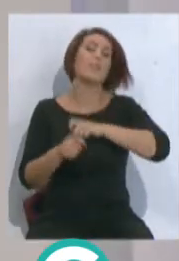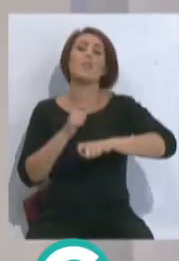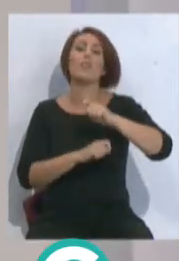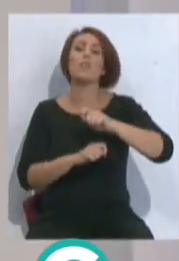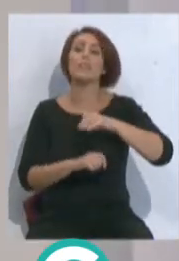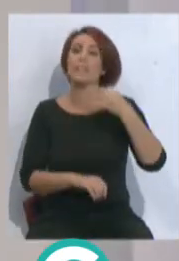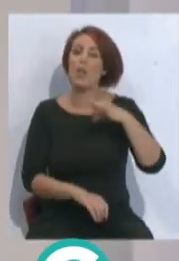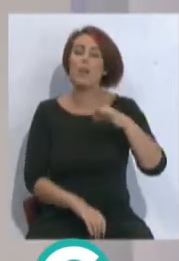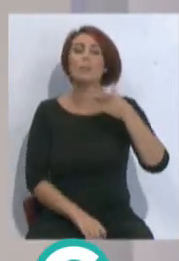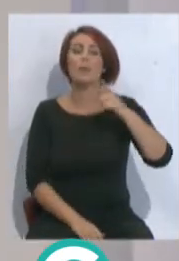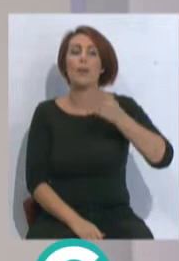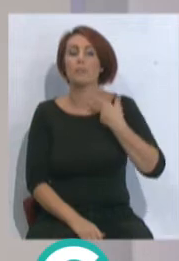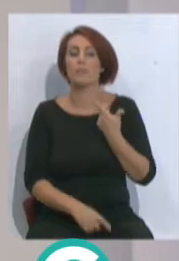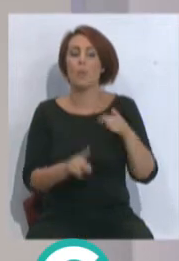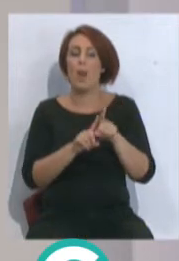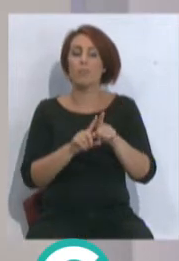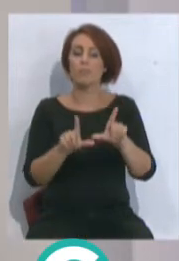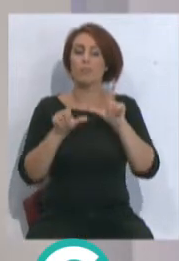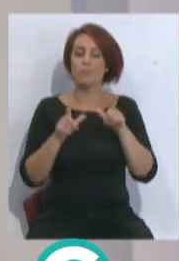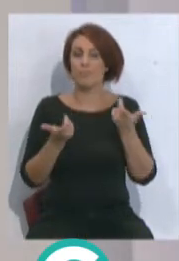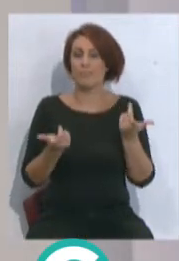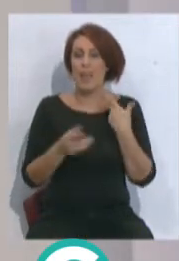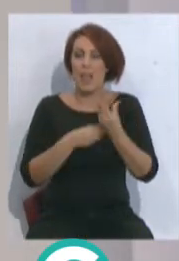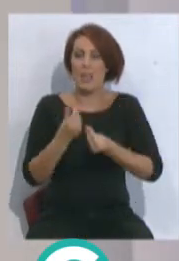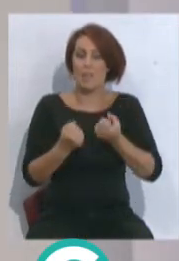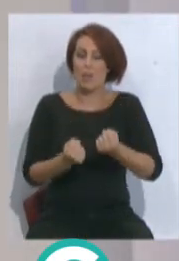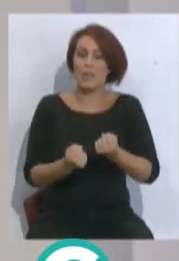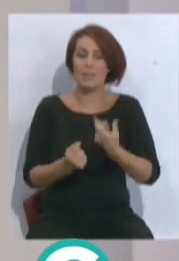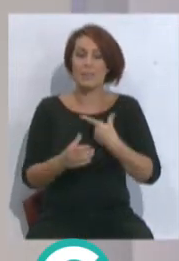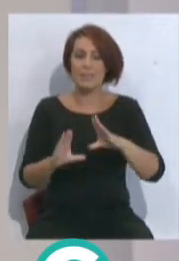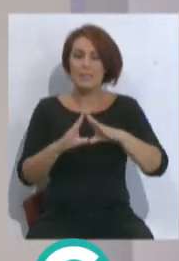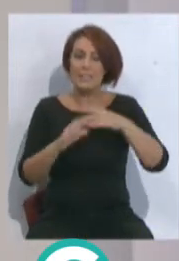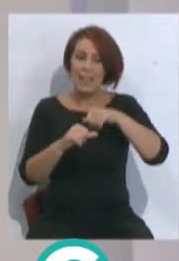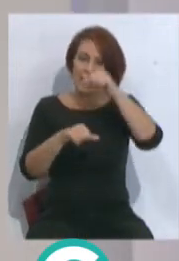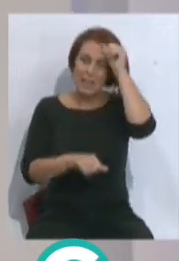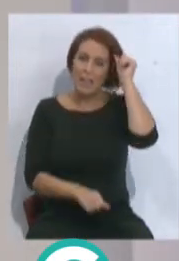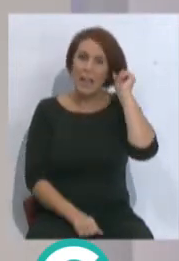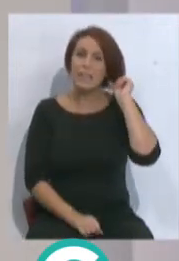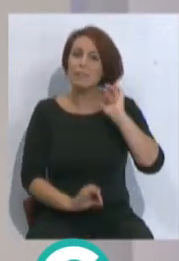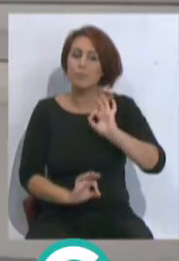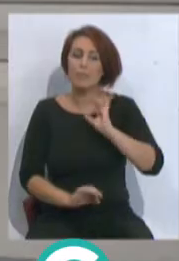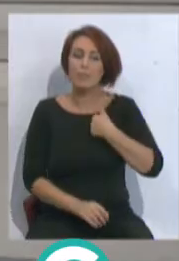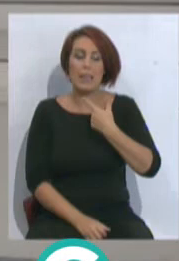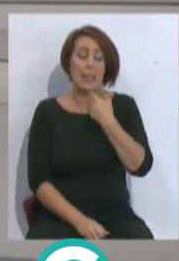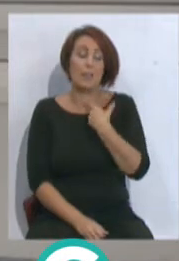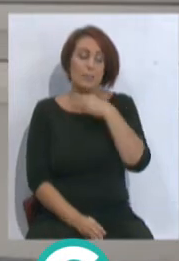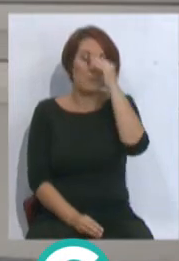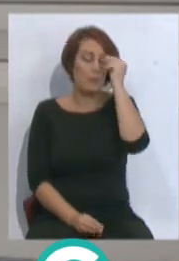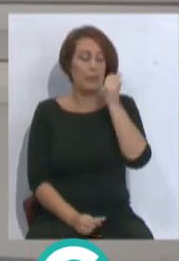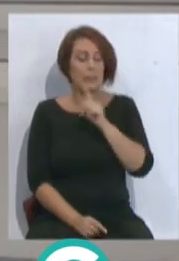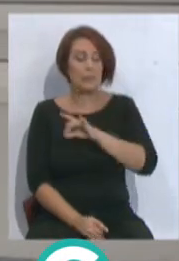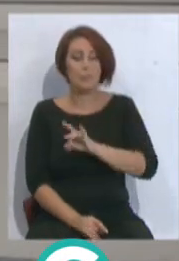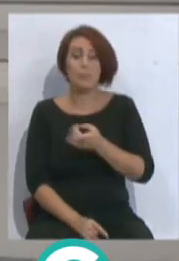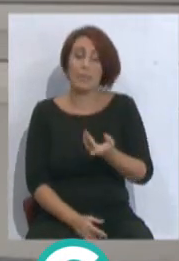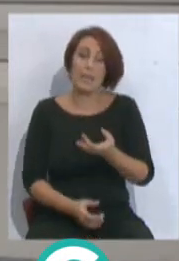sesión santo can, sino también como representación, que se hace fuerte, de la iglesia cerveriana. Ese malo iba a decirlo a mí, claro. Sí, por